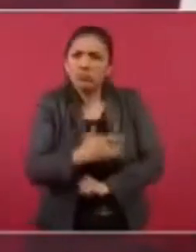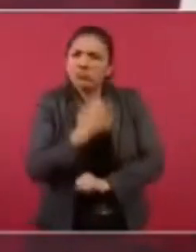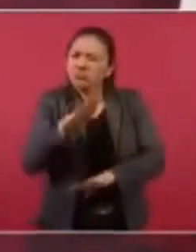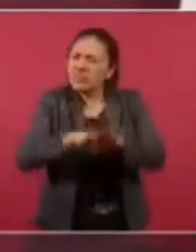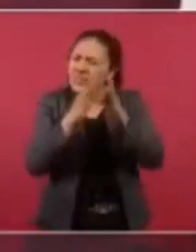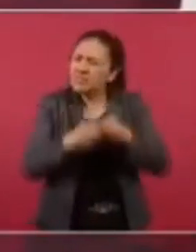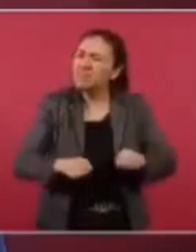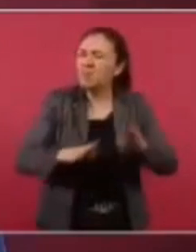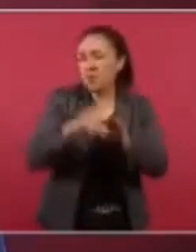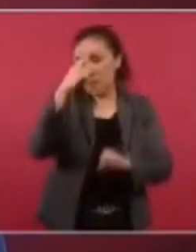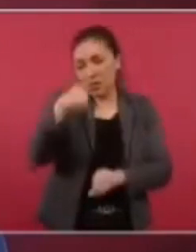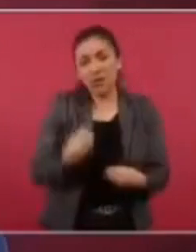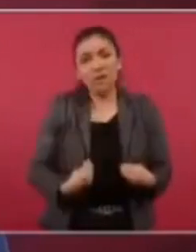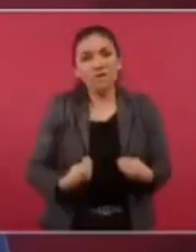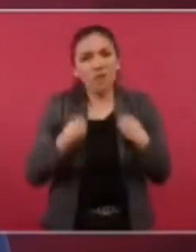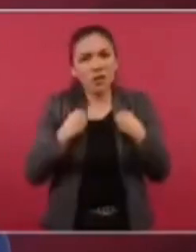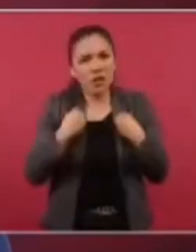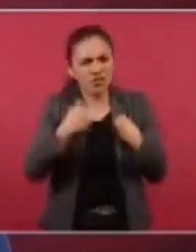en mi vida.